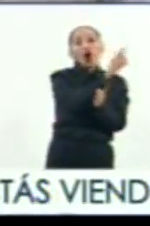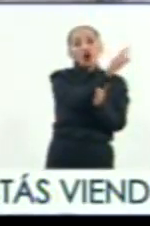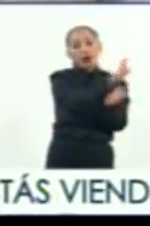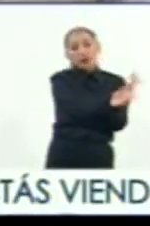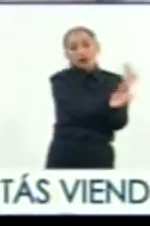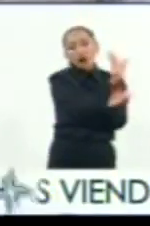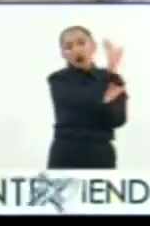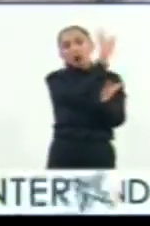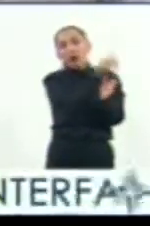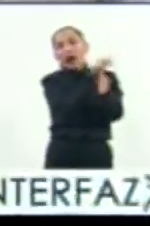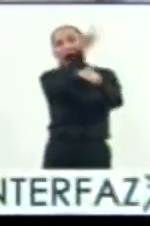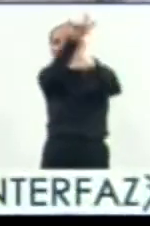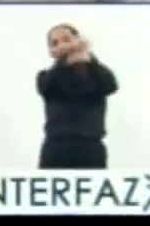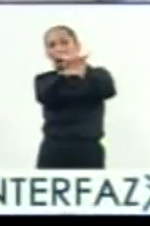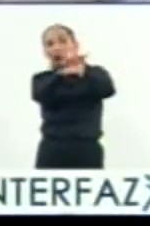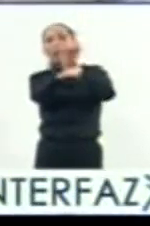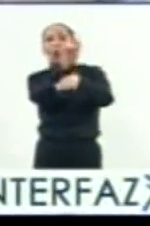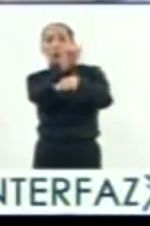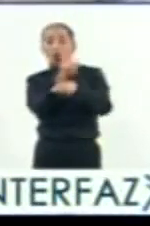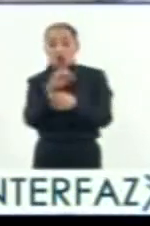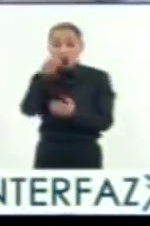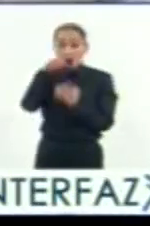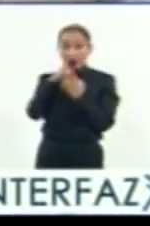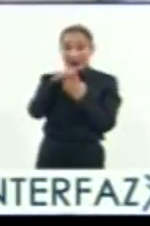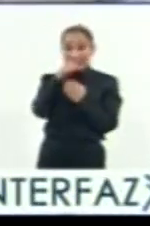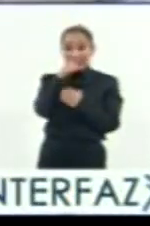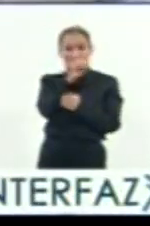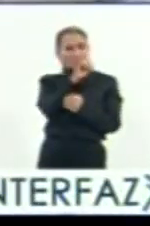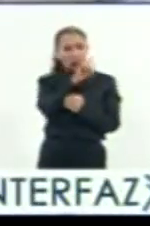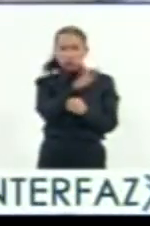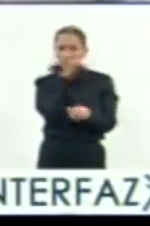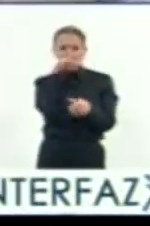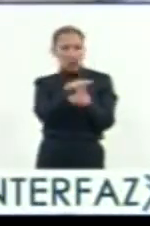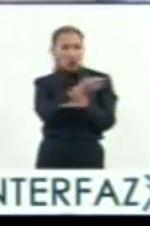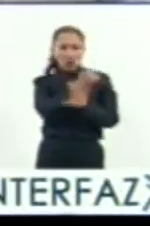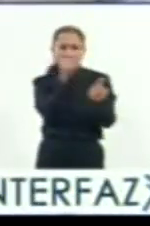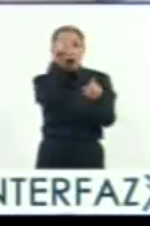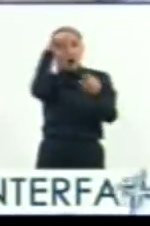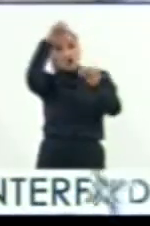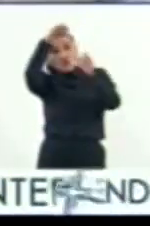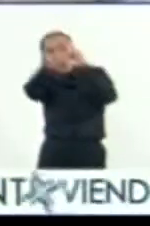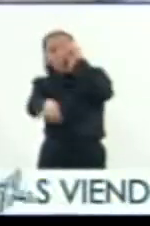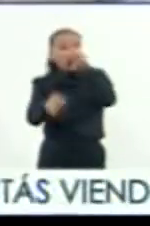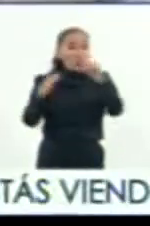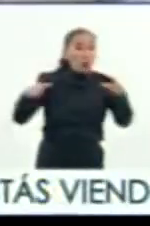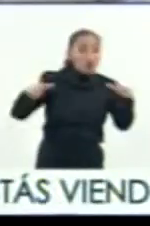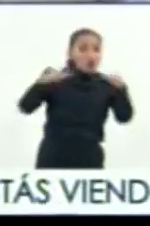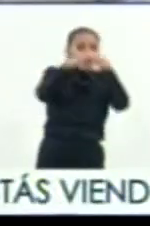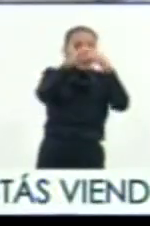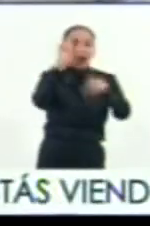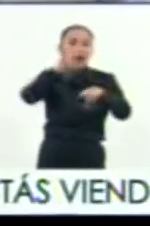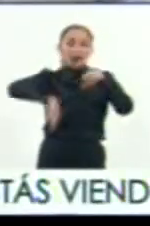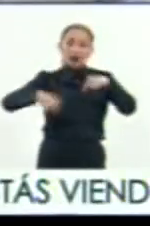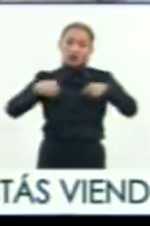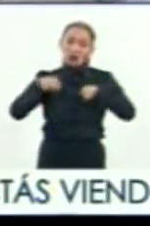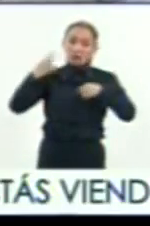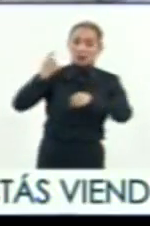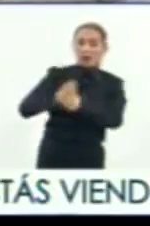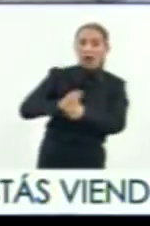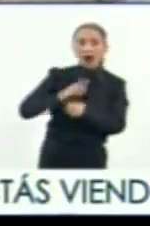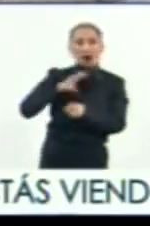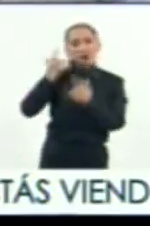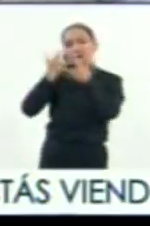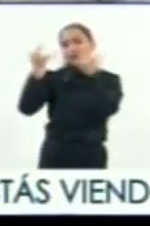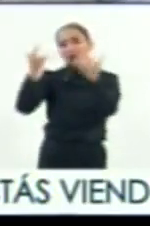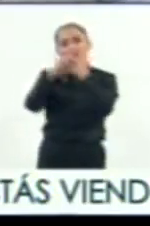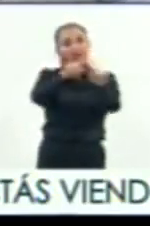para llegar. Cortés va a decir que Ordaz no llegó necesariamente hasta la cumbre y le quita el mérito. Hay muchas